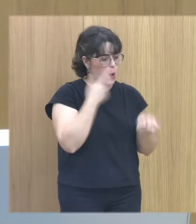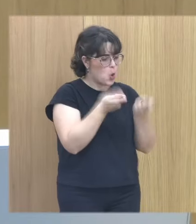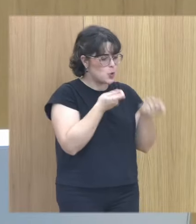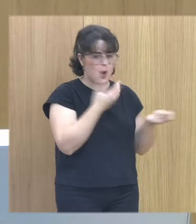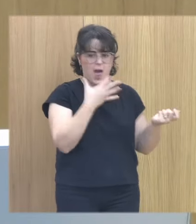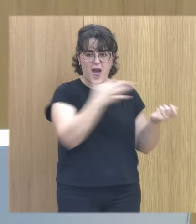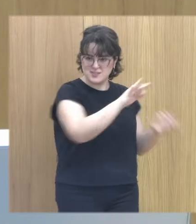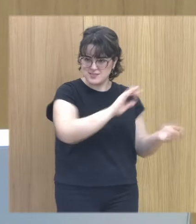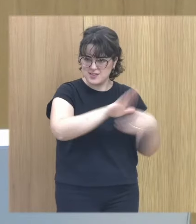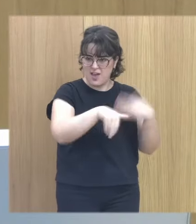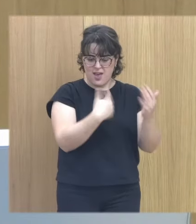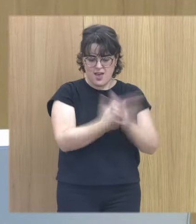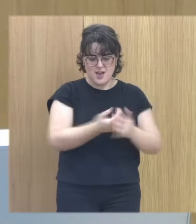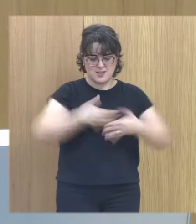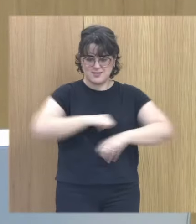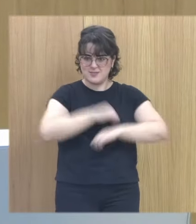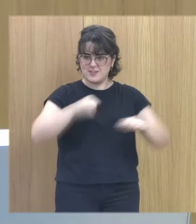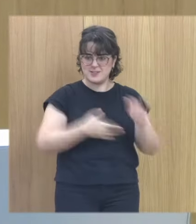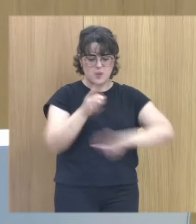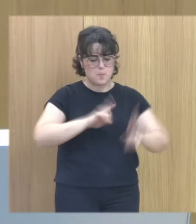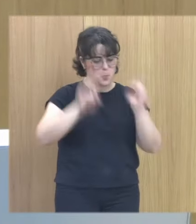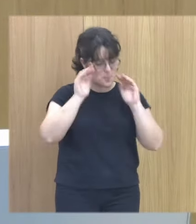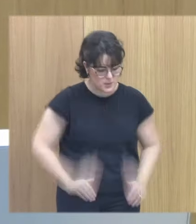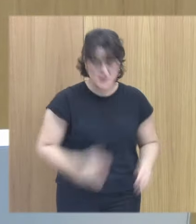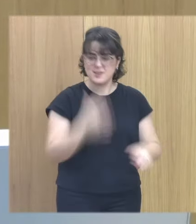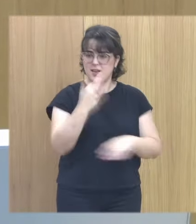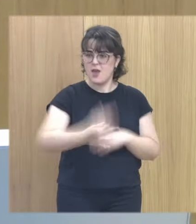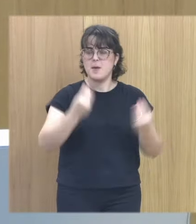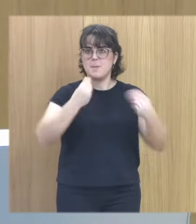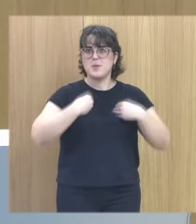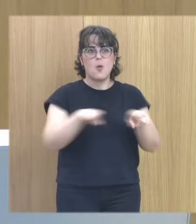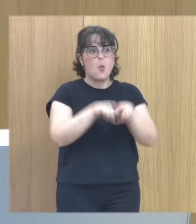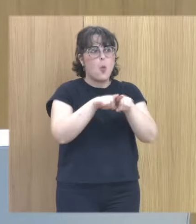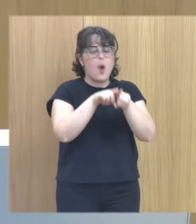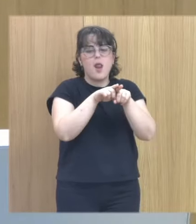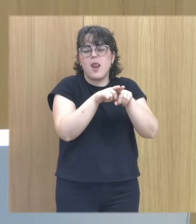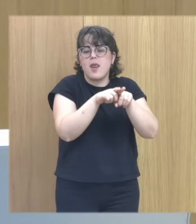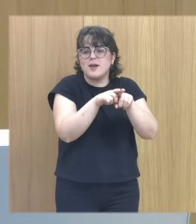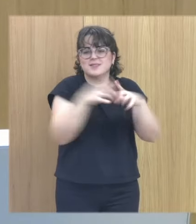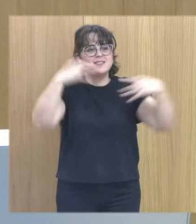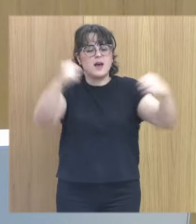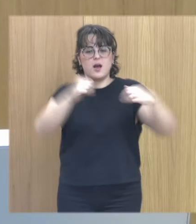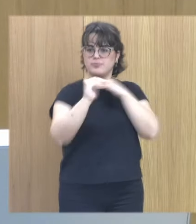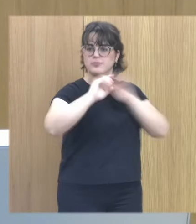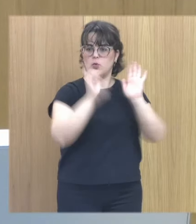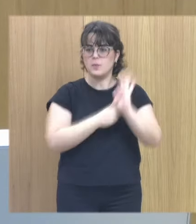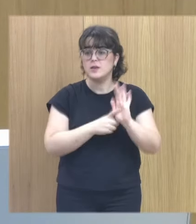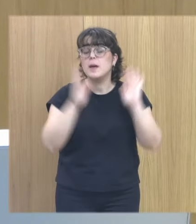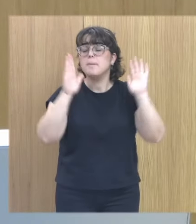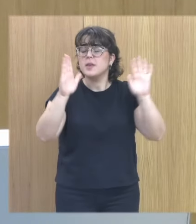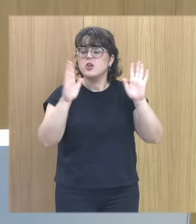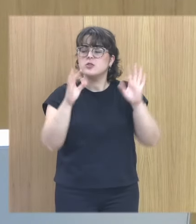y al manejarlo mejor supondrá un menor problema y llegar a tener una vida absolutamente sana y plena pero